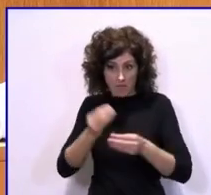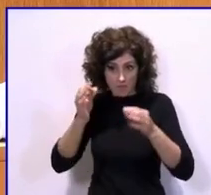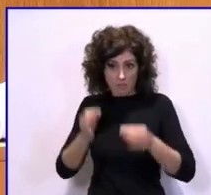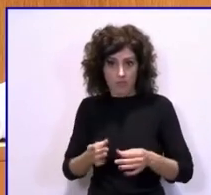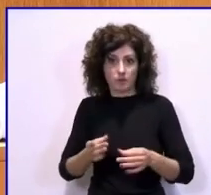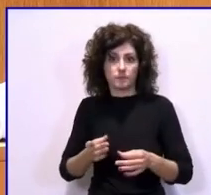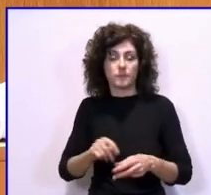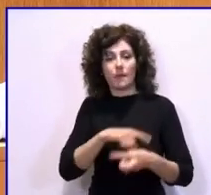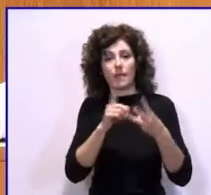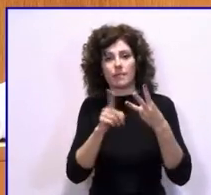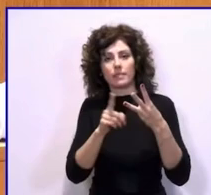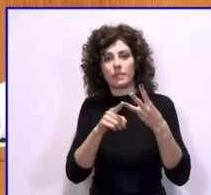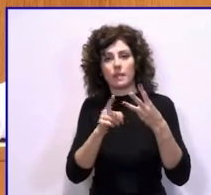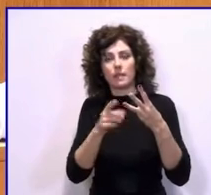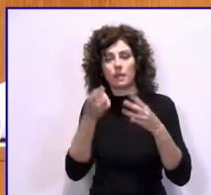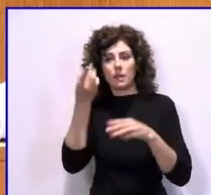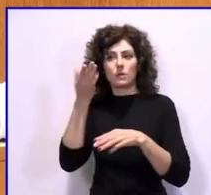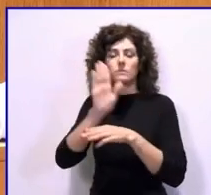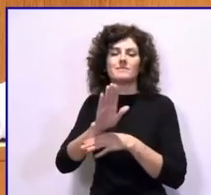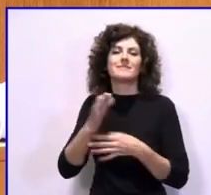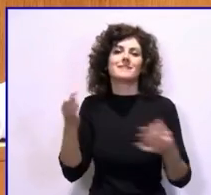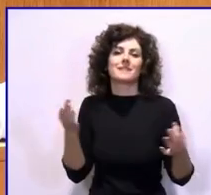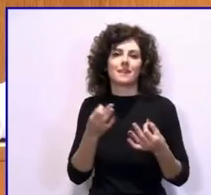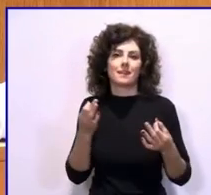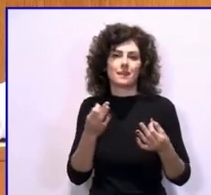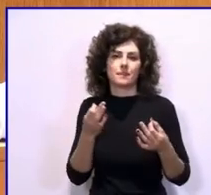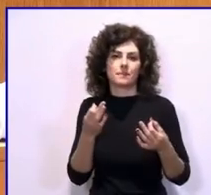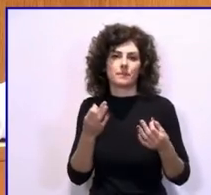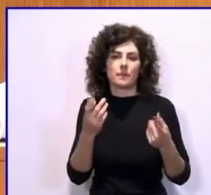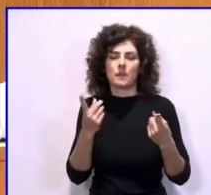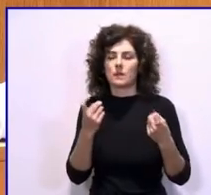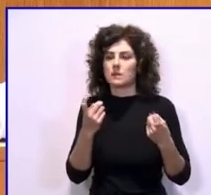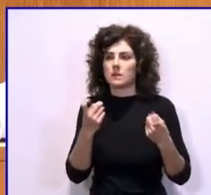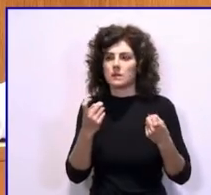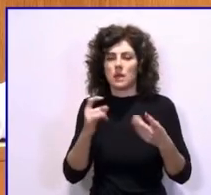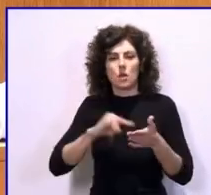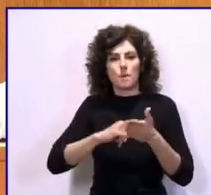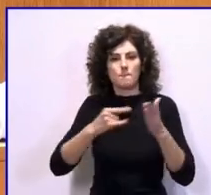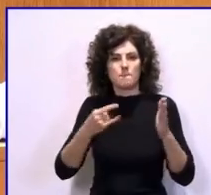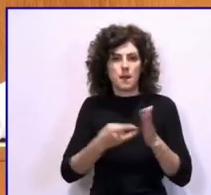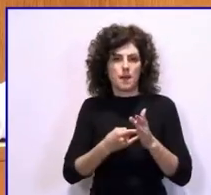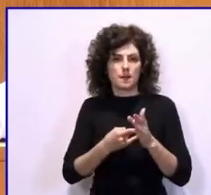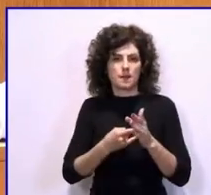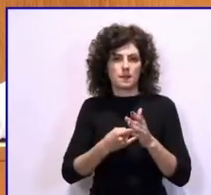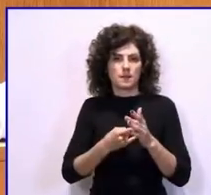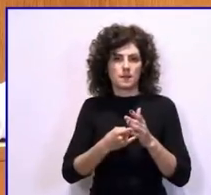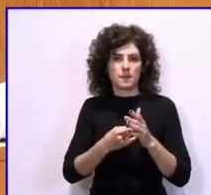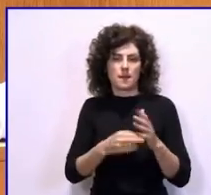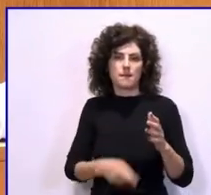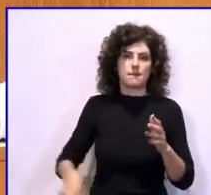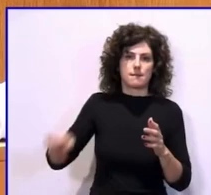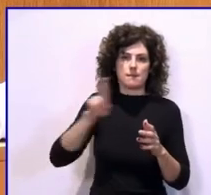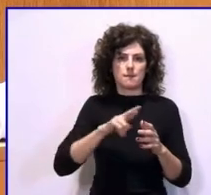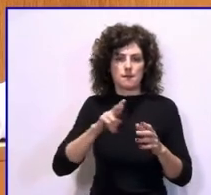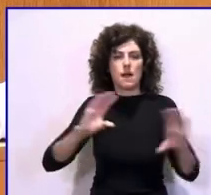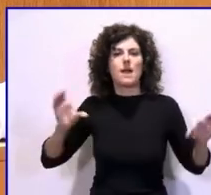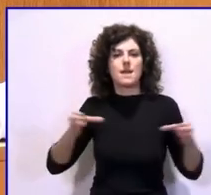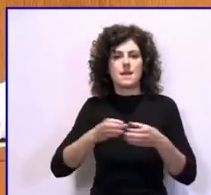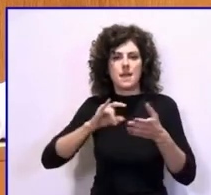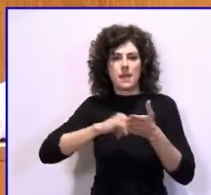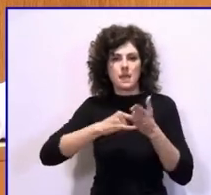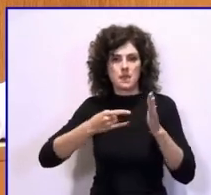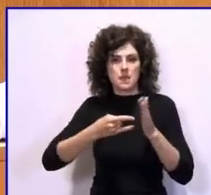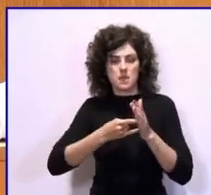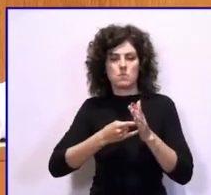En tercer lugar, planteamos también un más que necesario plan de renovación de equipos e